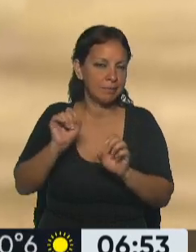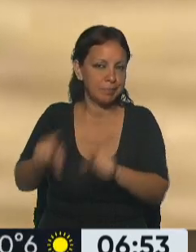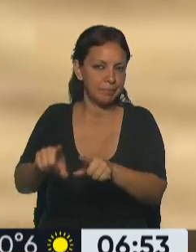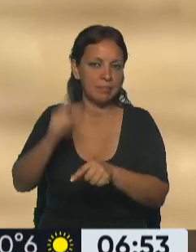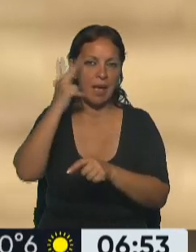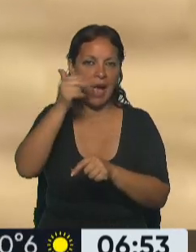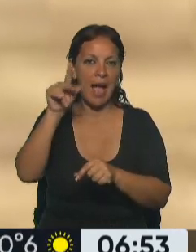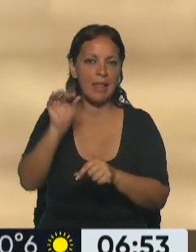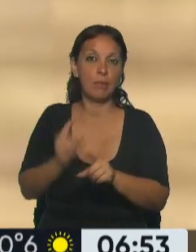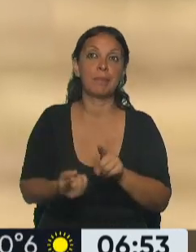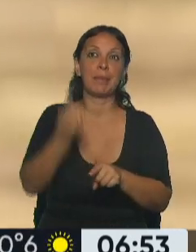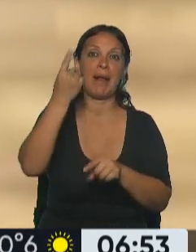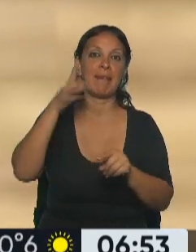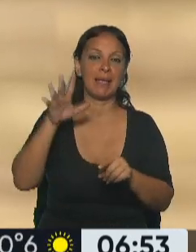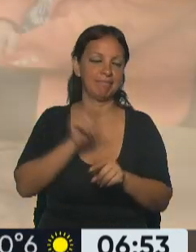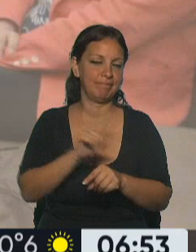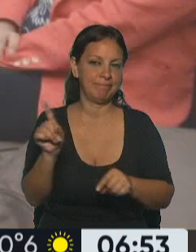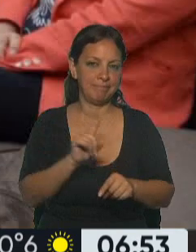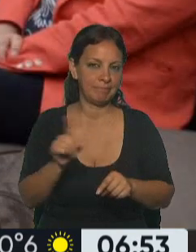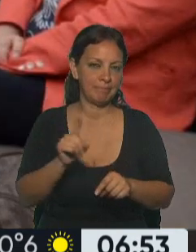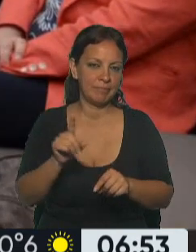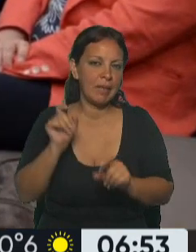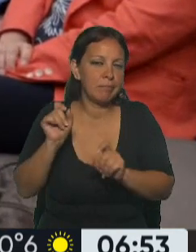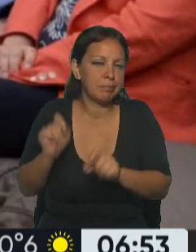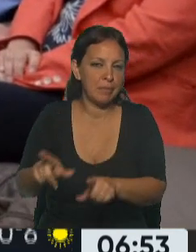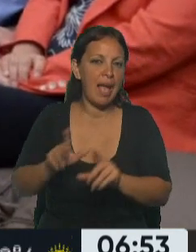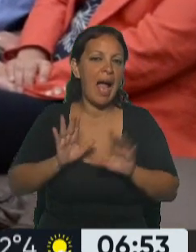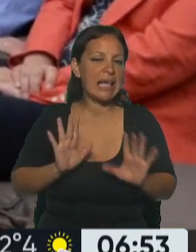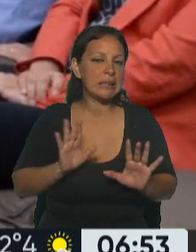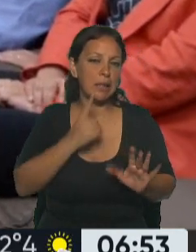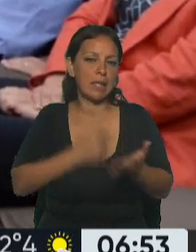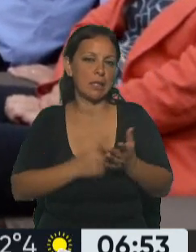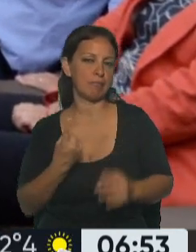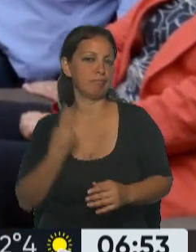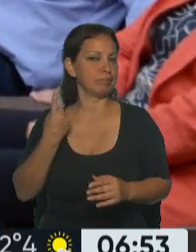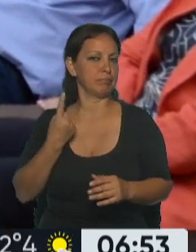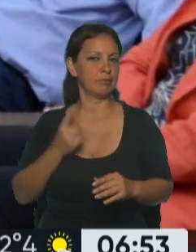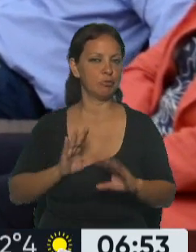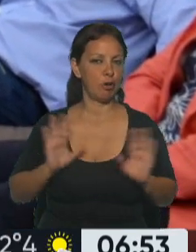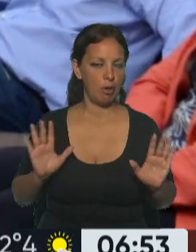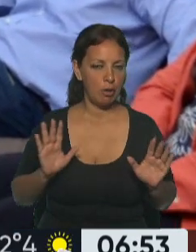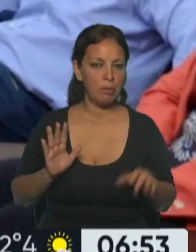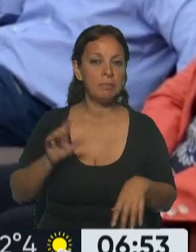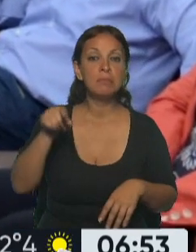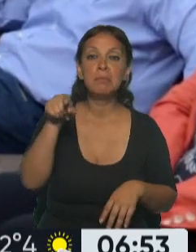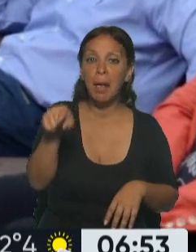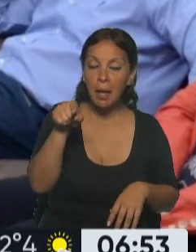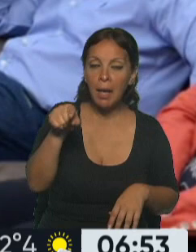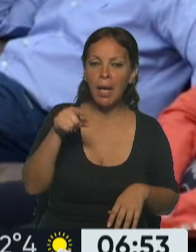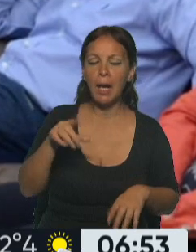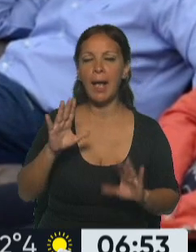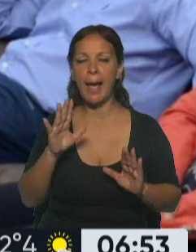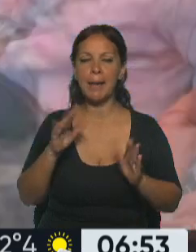no es la primera vez que toma decisiones individuales. En este caso, él podrá abrazarse a los